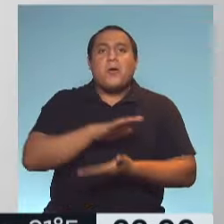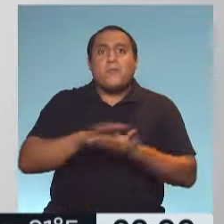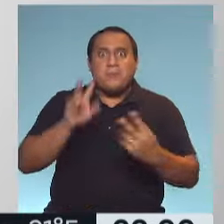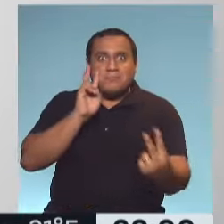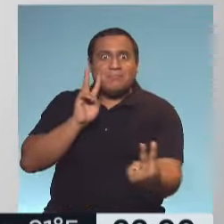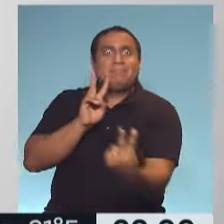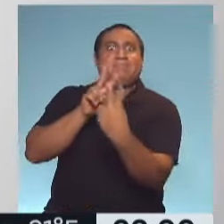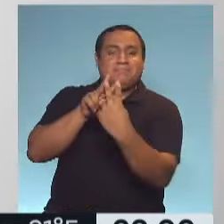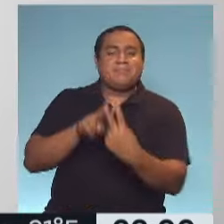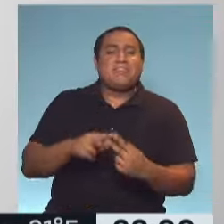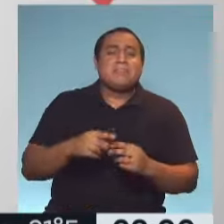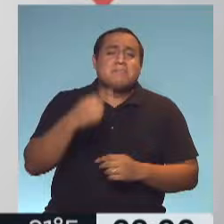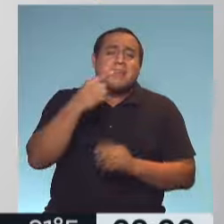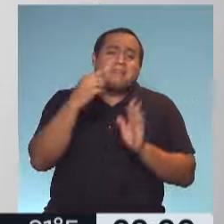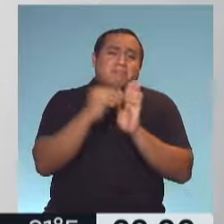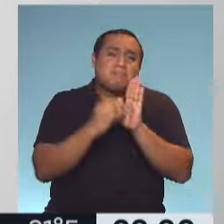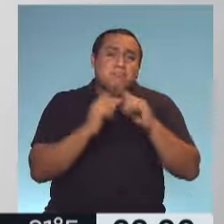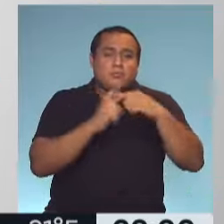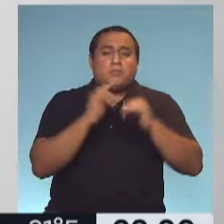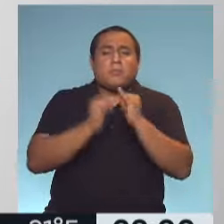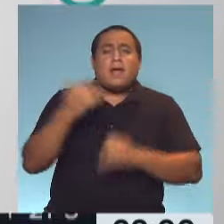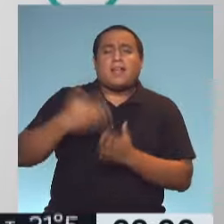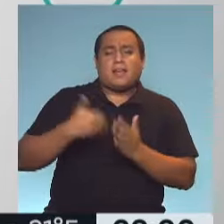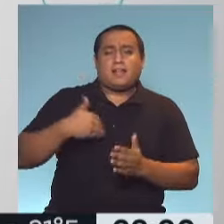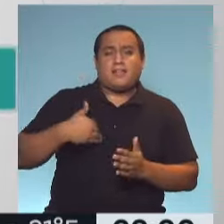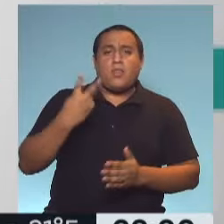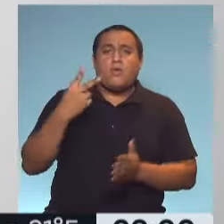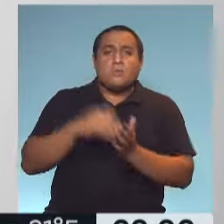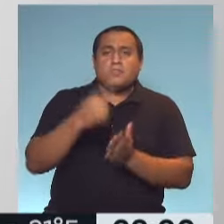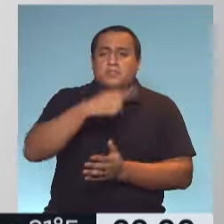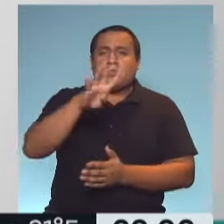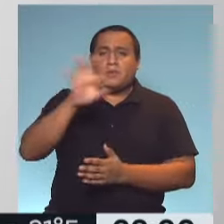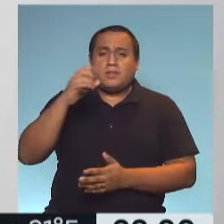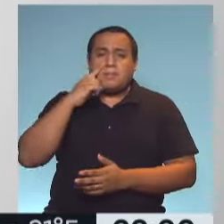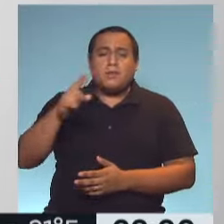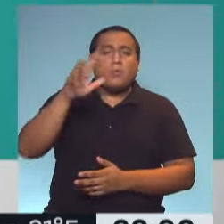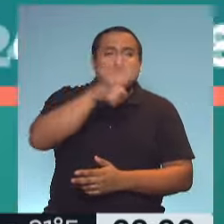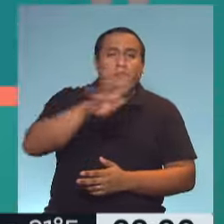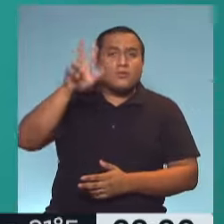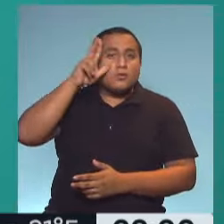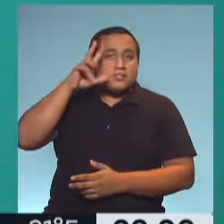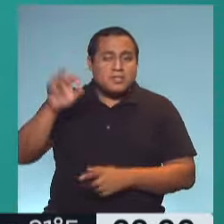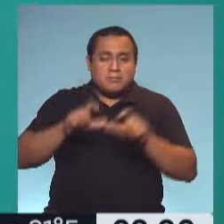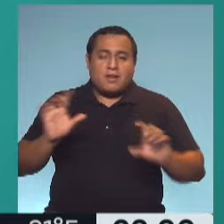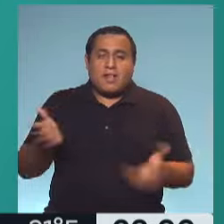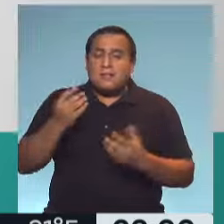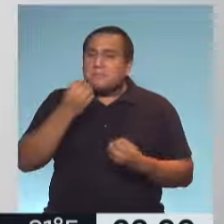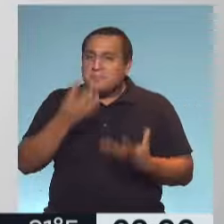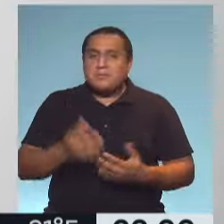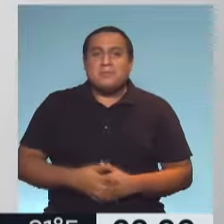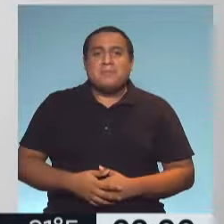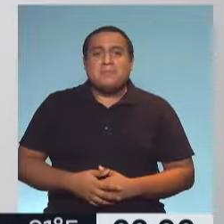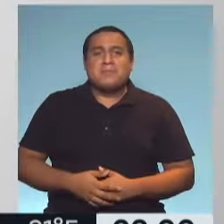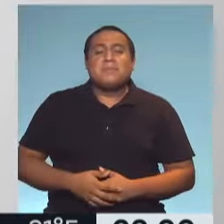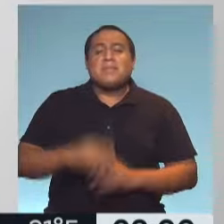como cada semana, con el dato positivo que habla de que en la Argentina ya son 2.140.480 recuperados de COVID. Y estos